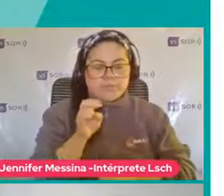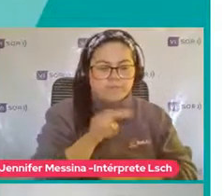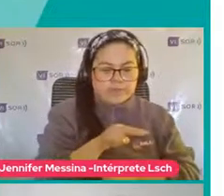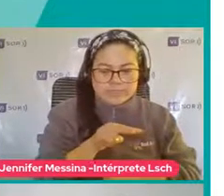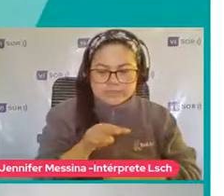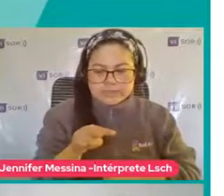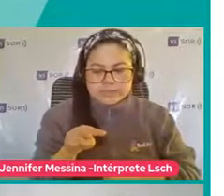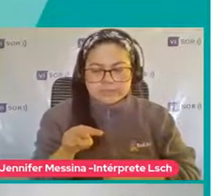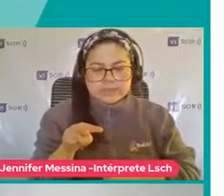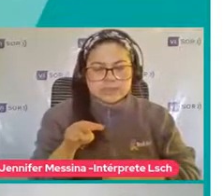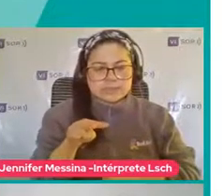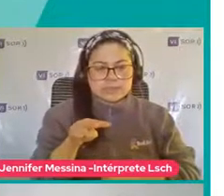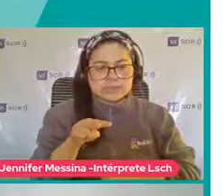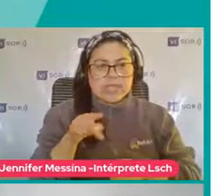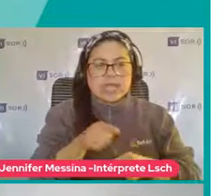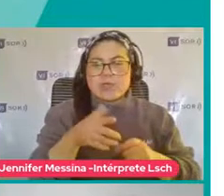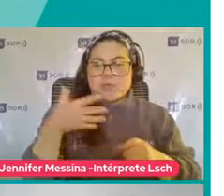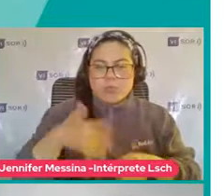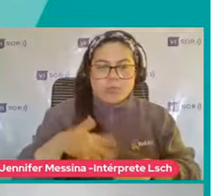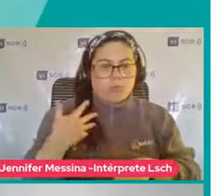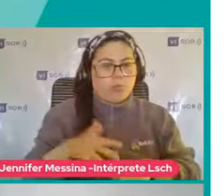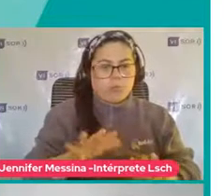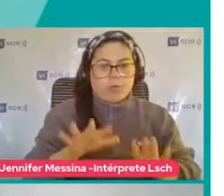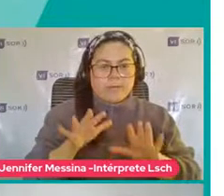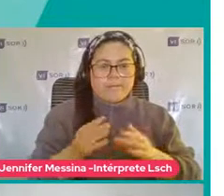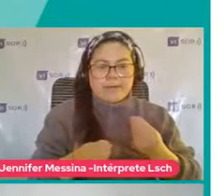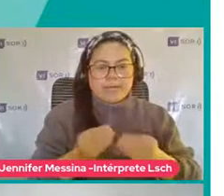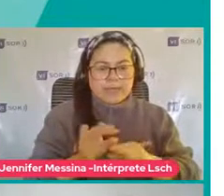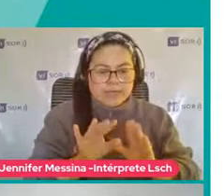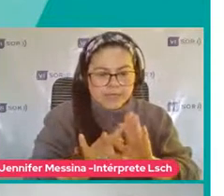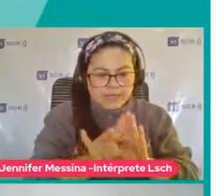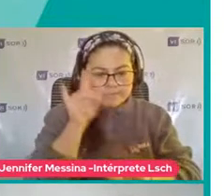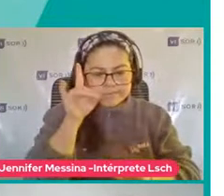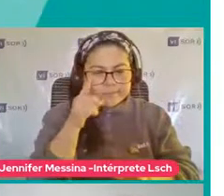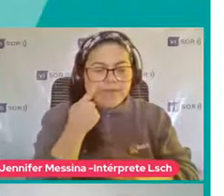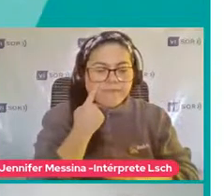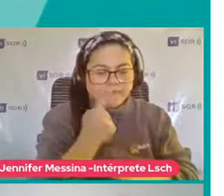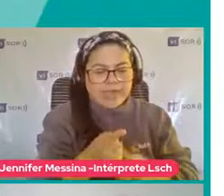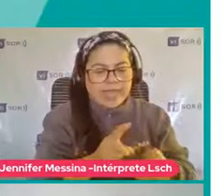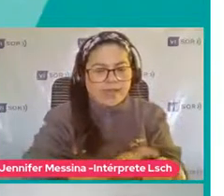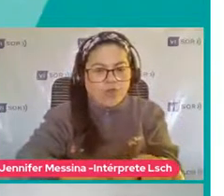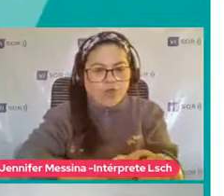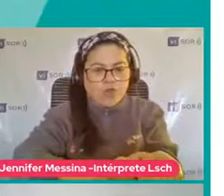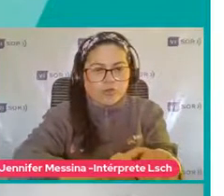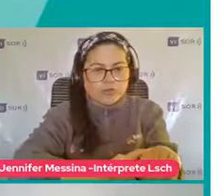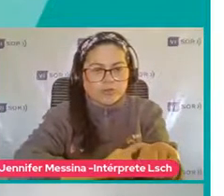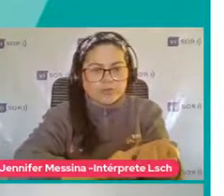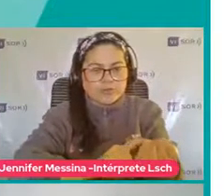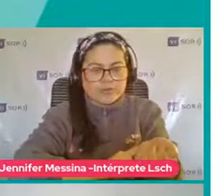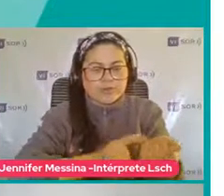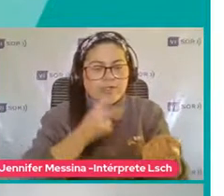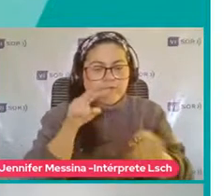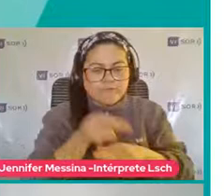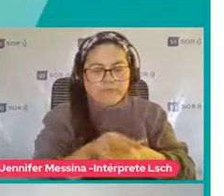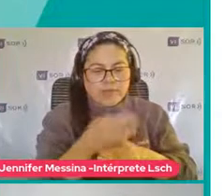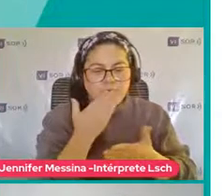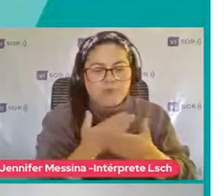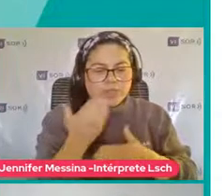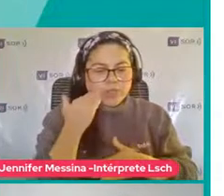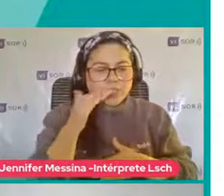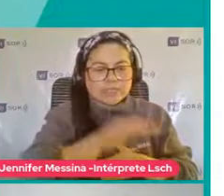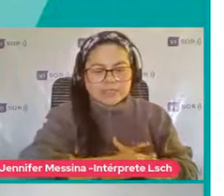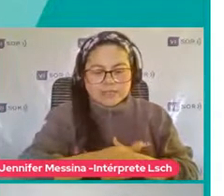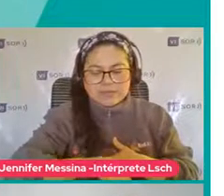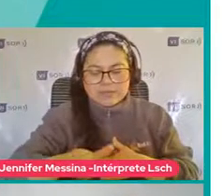Una labor esencial Para poder Identificar Algunas conductas Que se generen A partir de Tempranas edades Y podamos